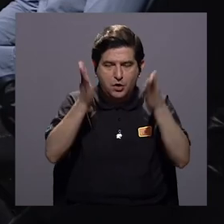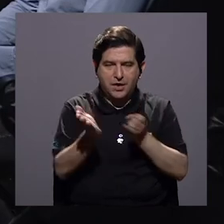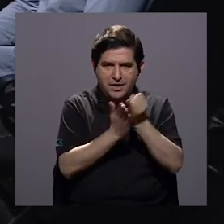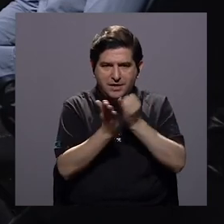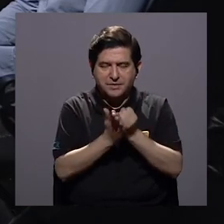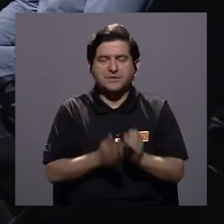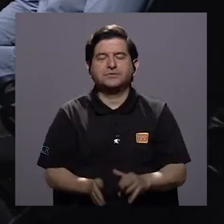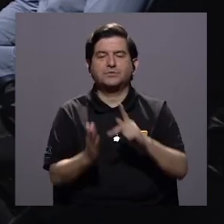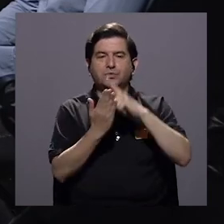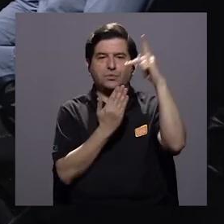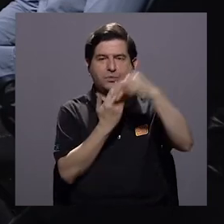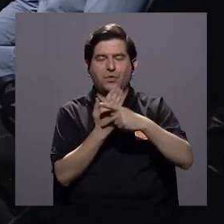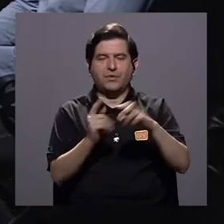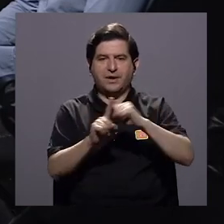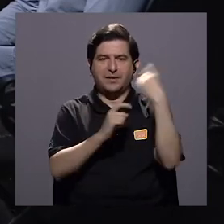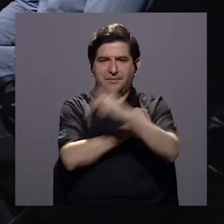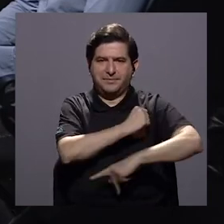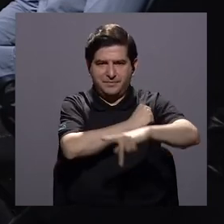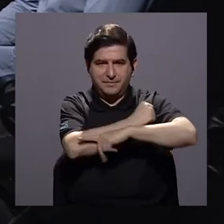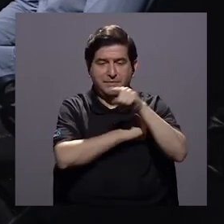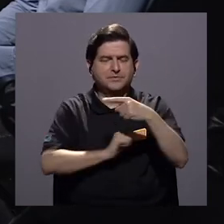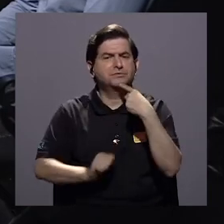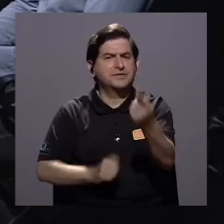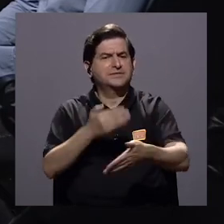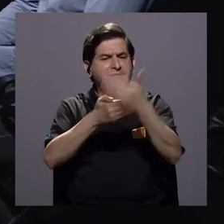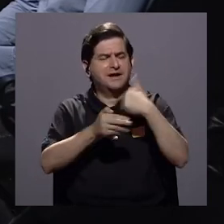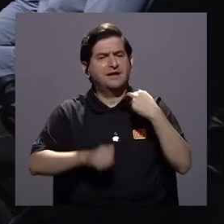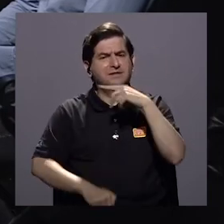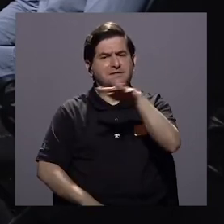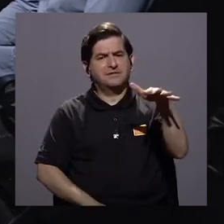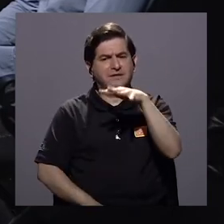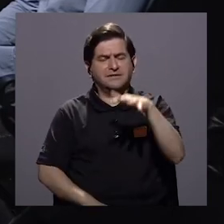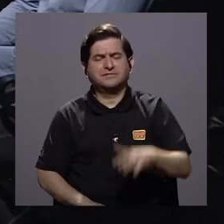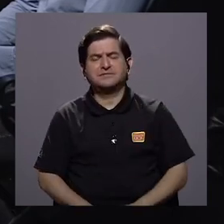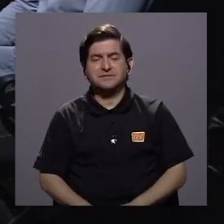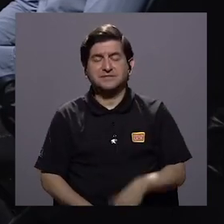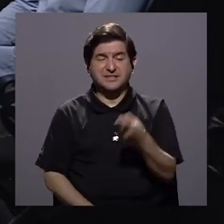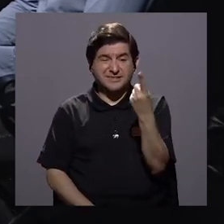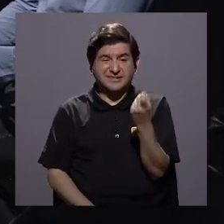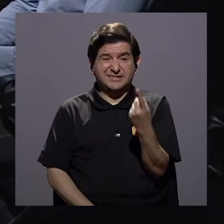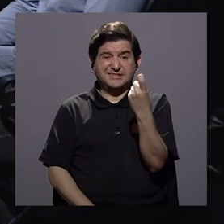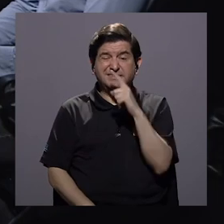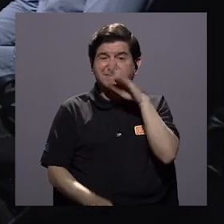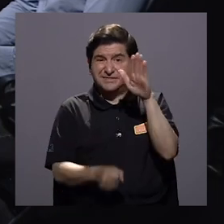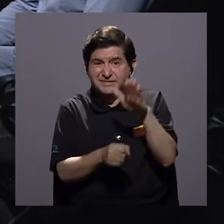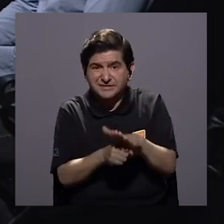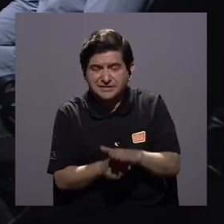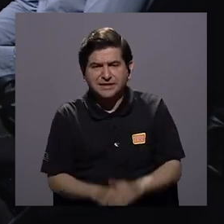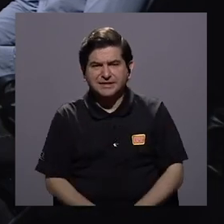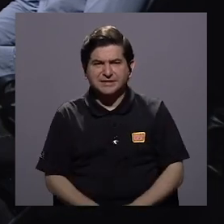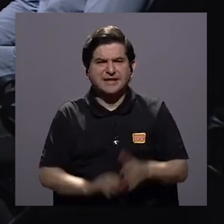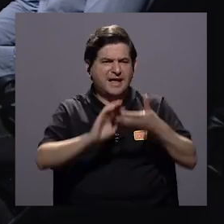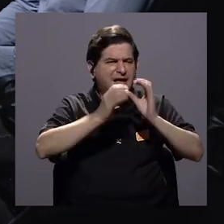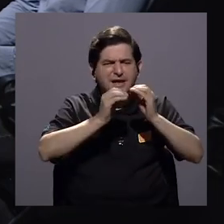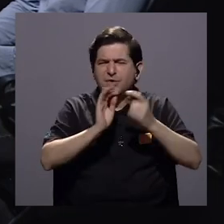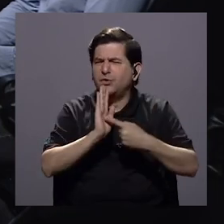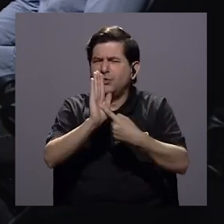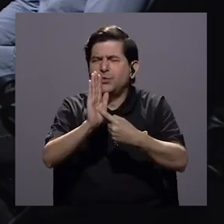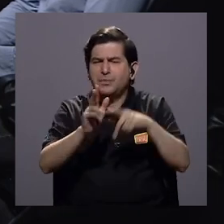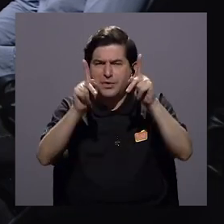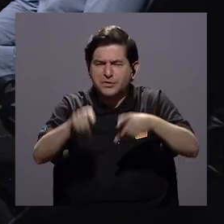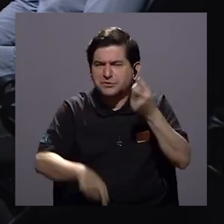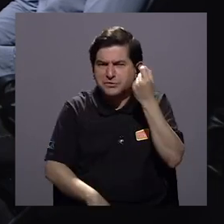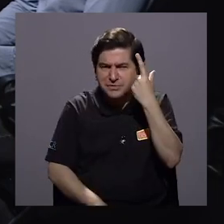del programa Estado-Nación ahora usted nos presentaba esa realidad ambiental deficitaria ¿cómo podemos ponerla en números?